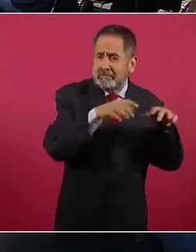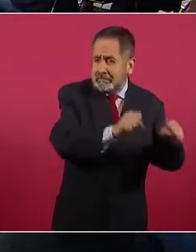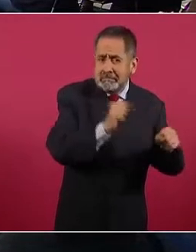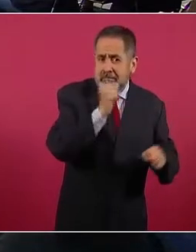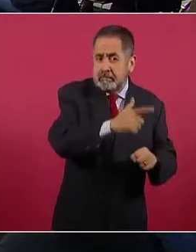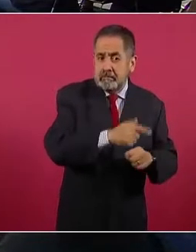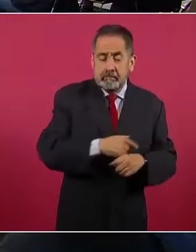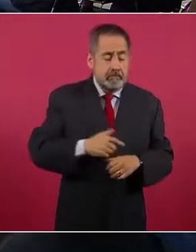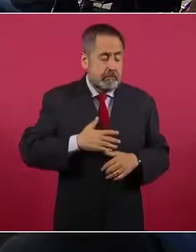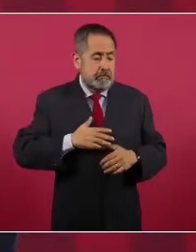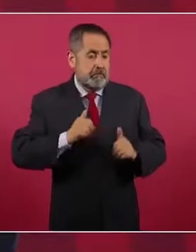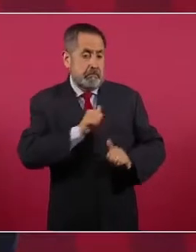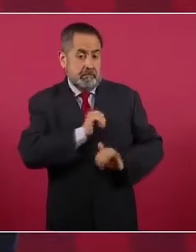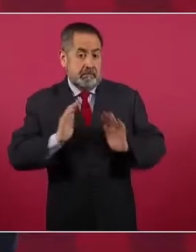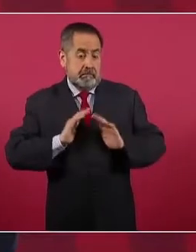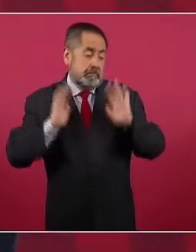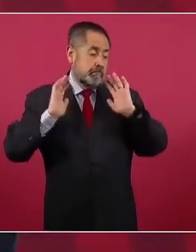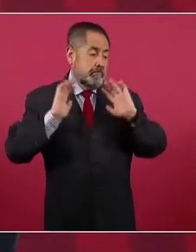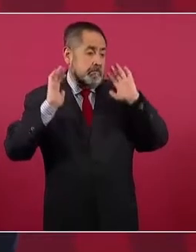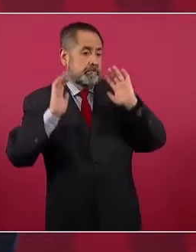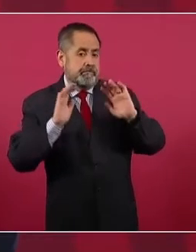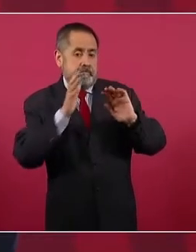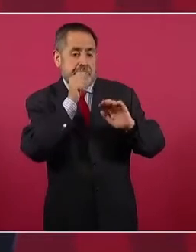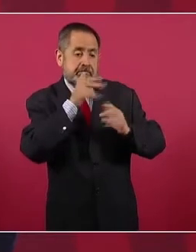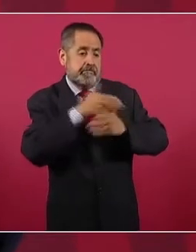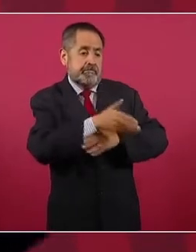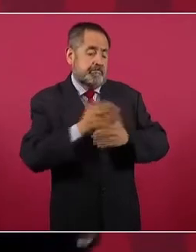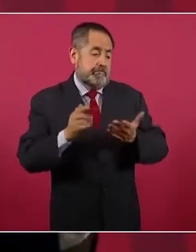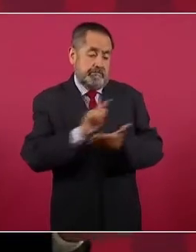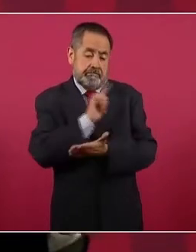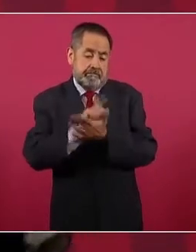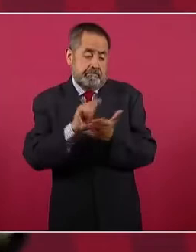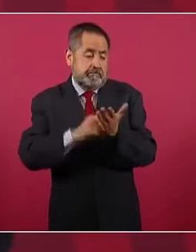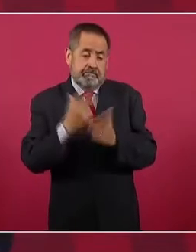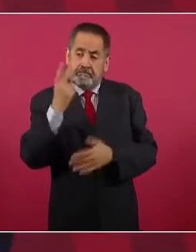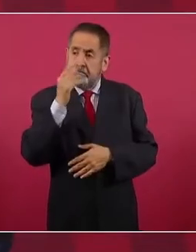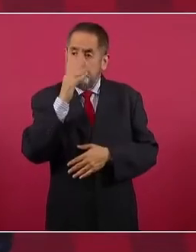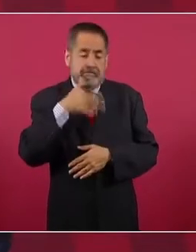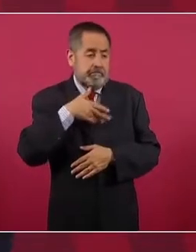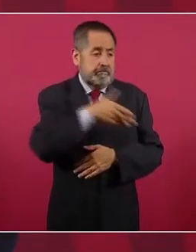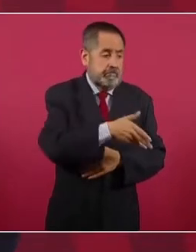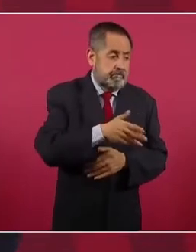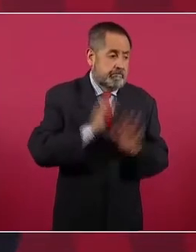porque estaban impedidos.